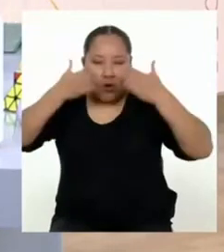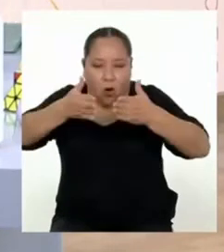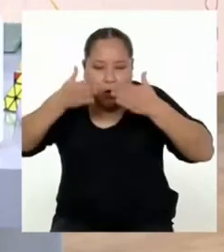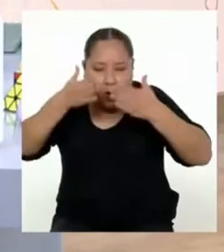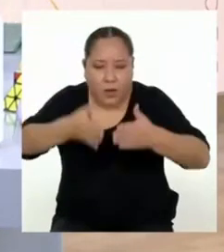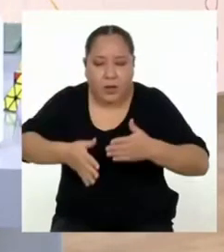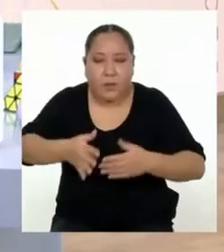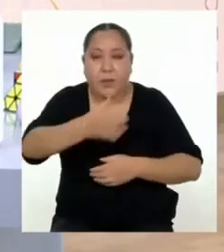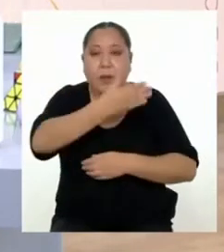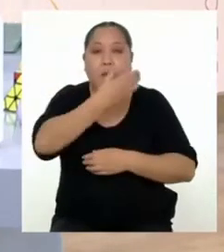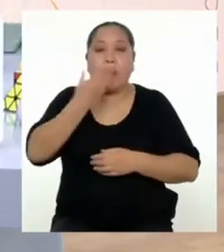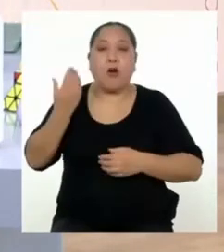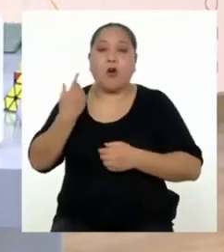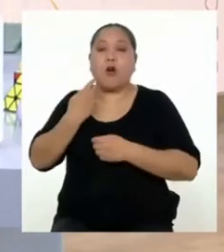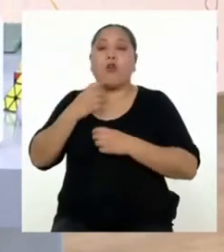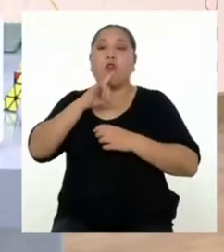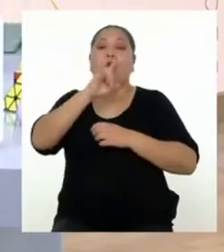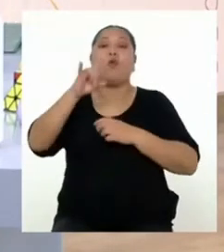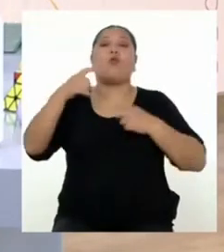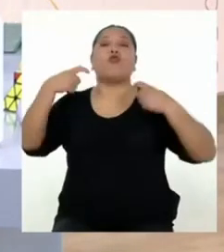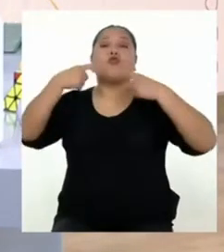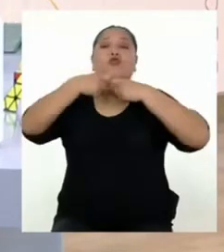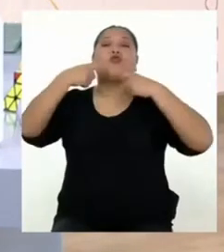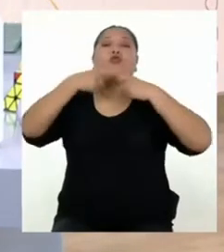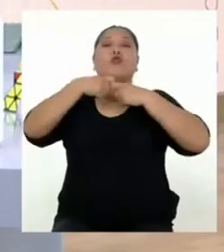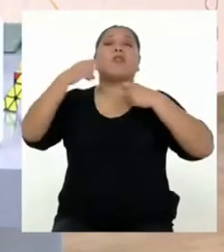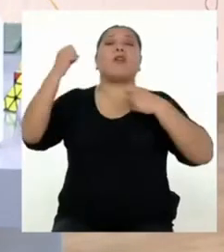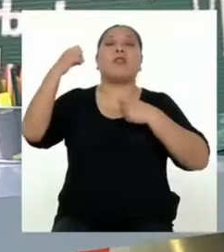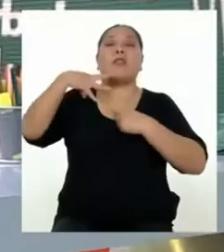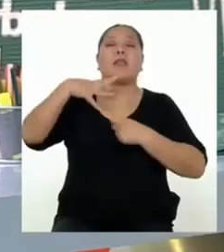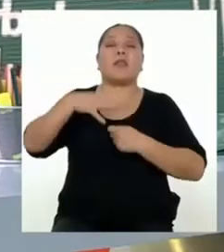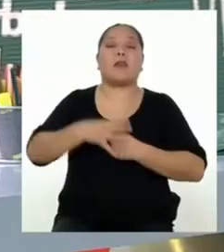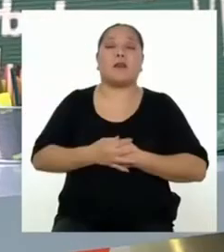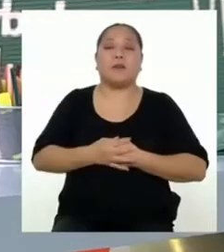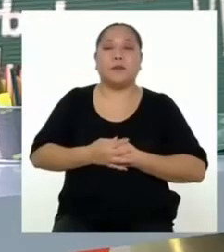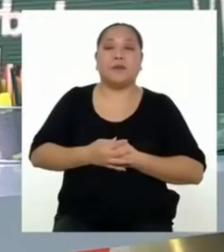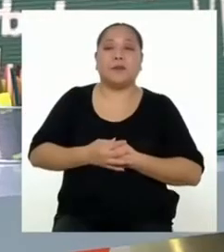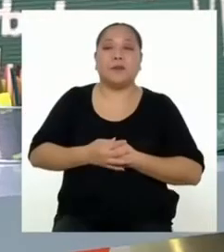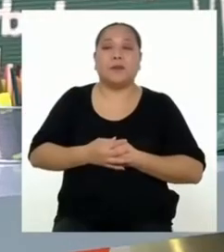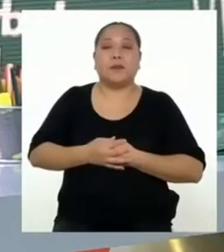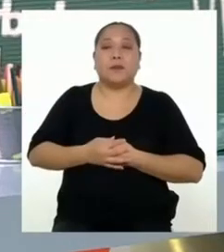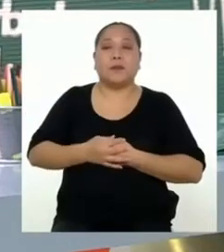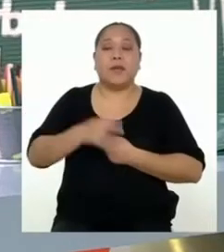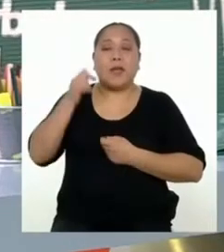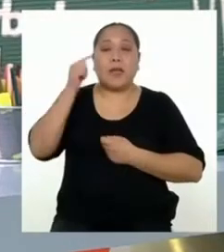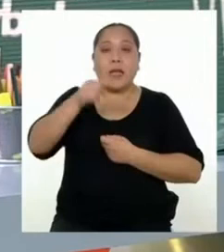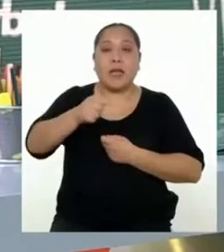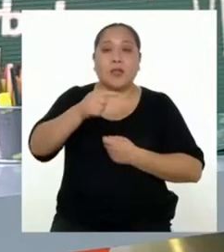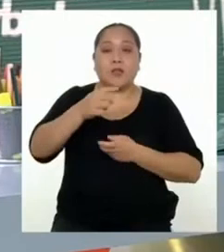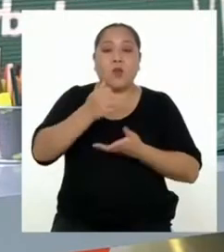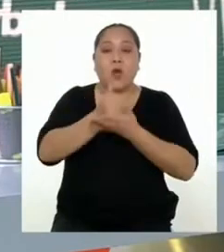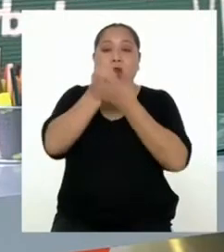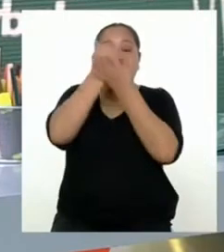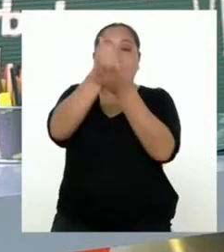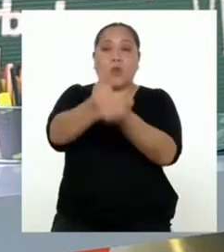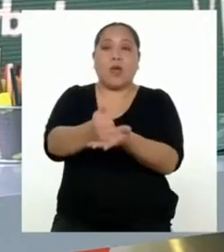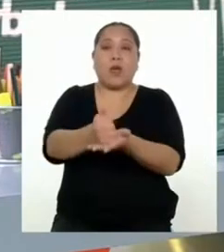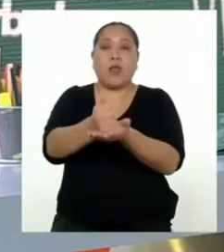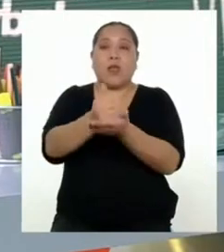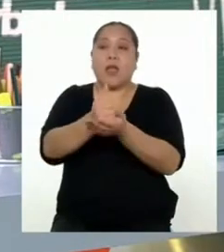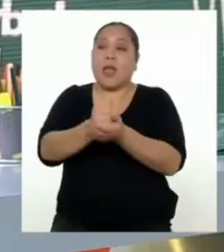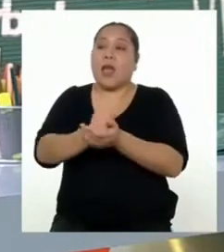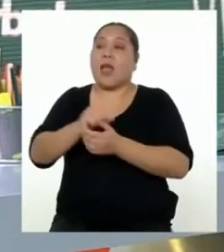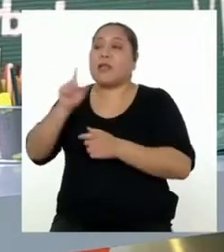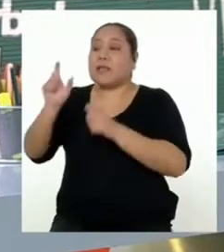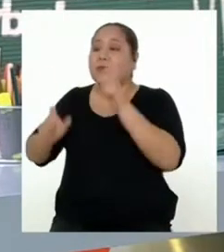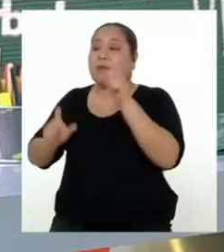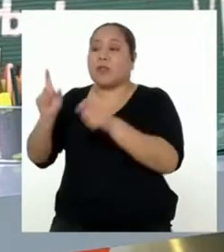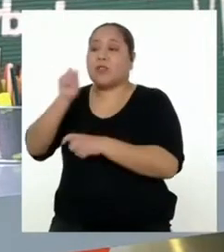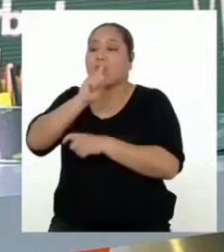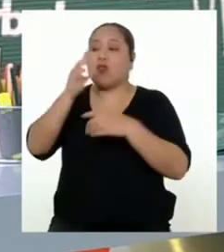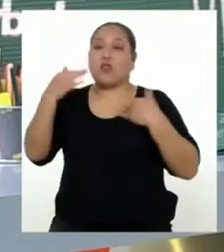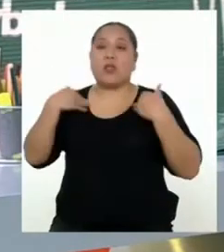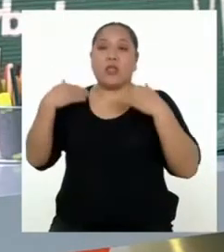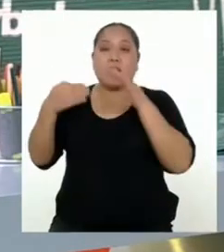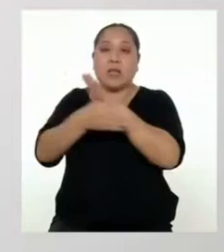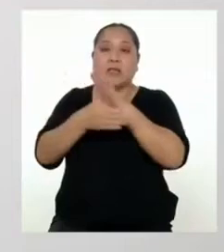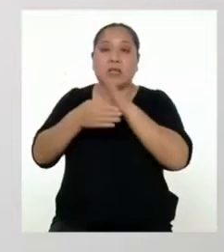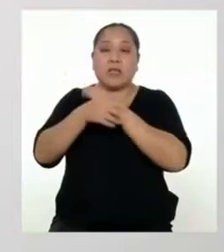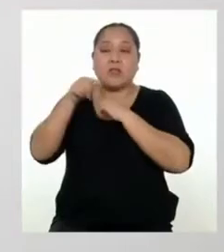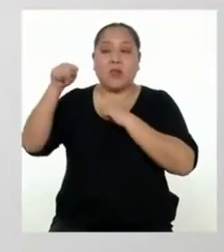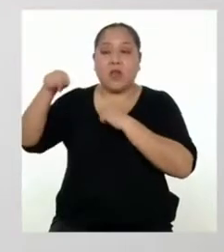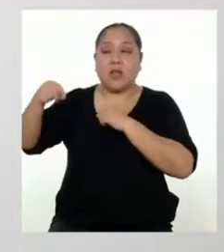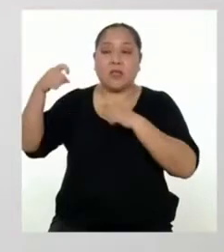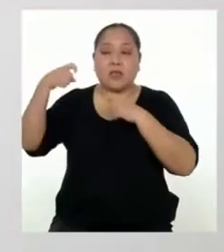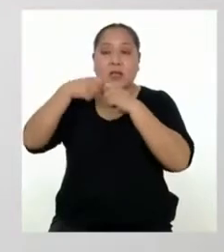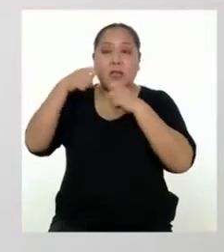tener un mejor comportamiento de consumo de energía eléctrica. Y así, contribuir con quienes no tienen acceso a ese